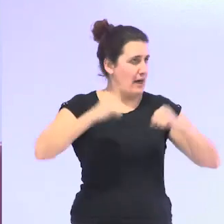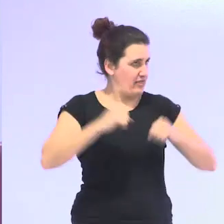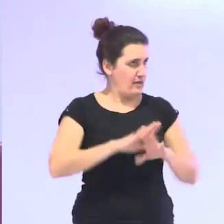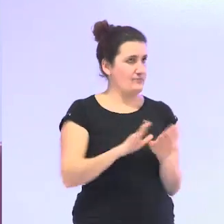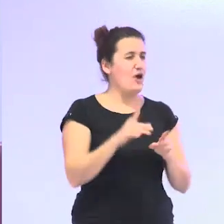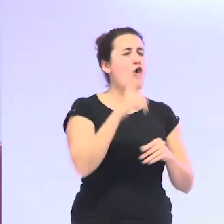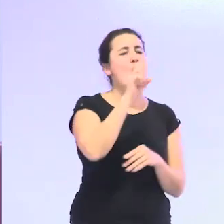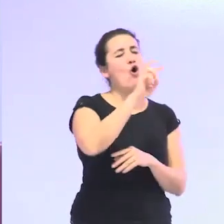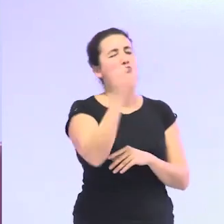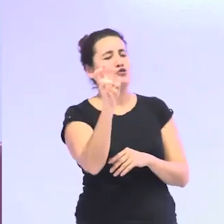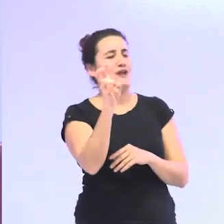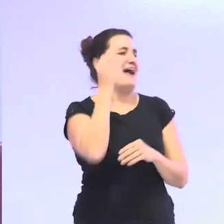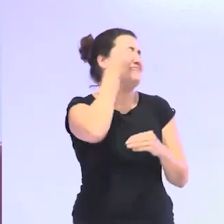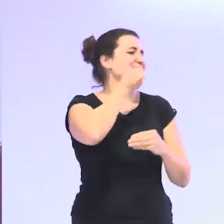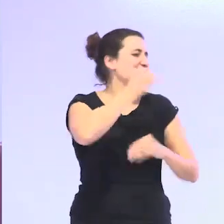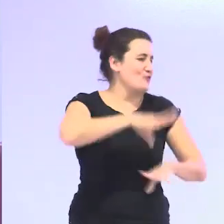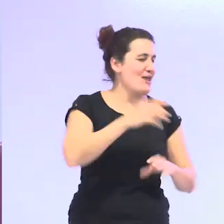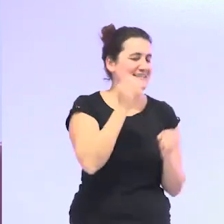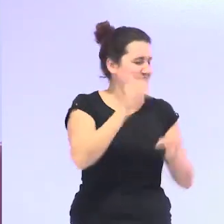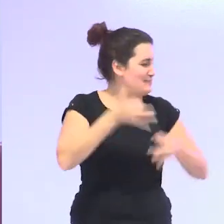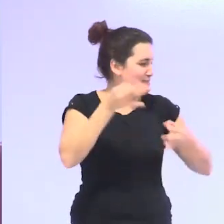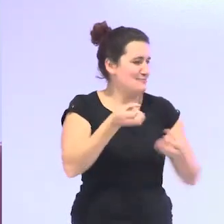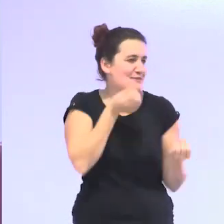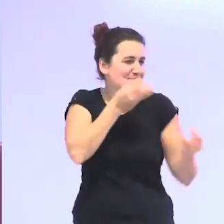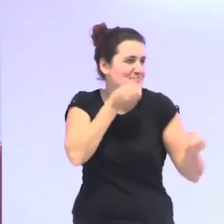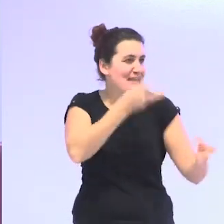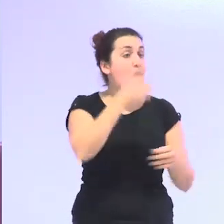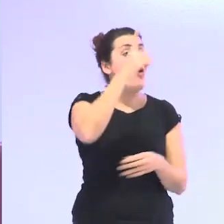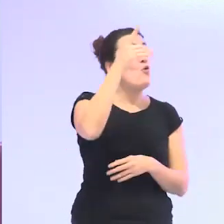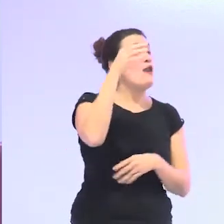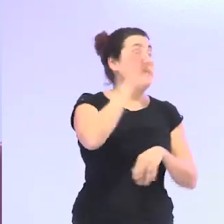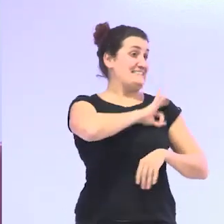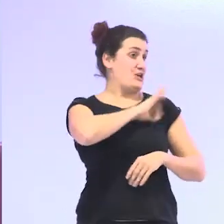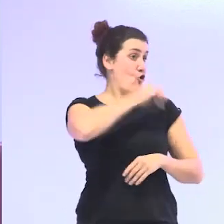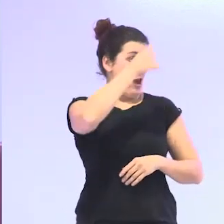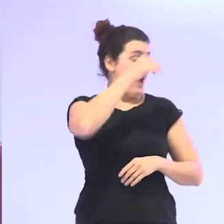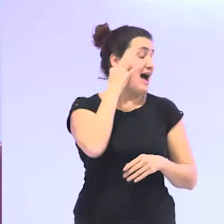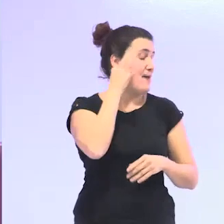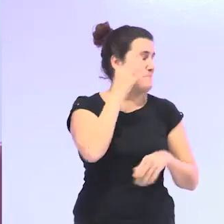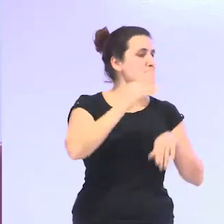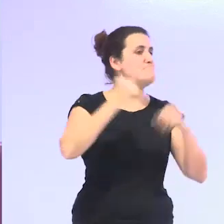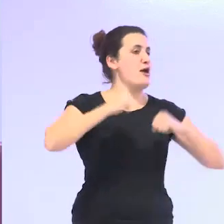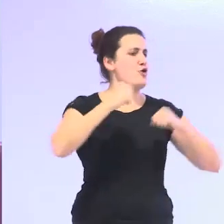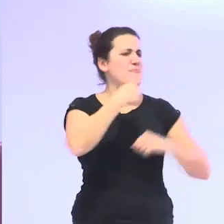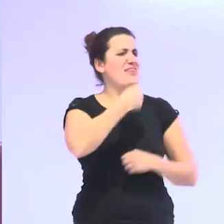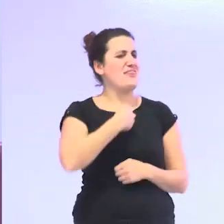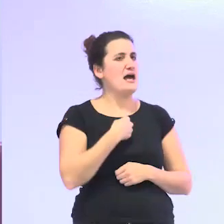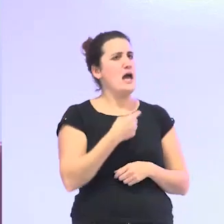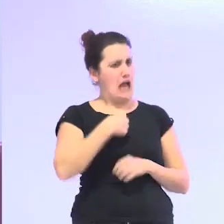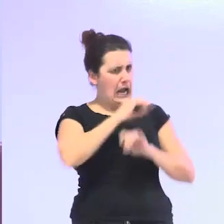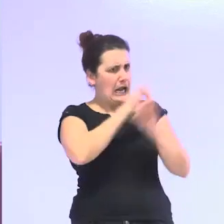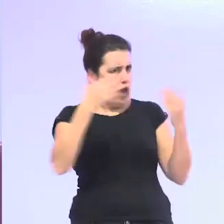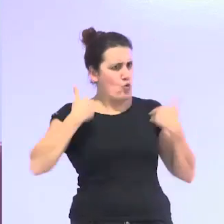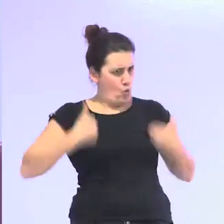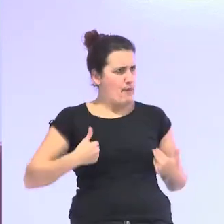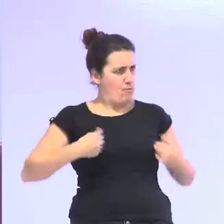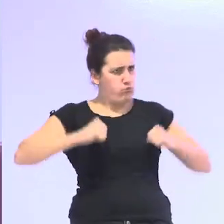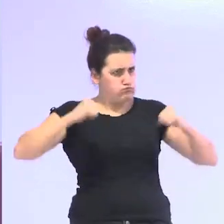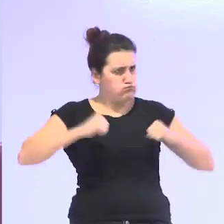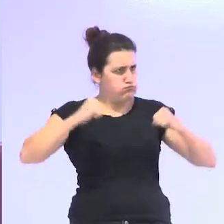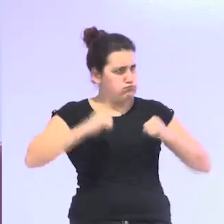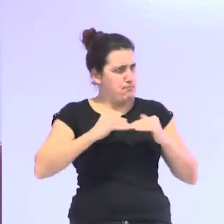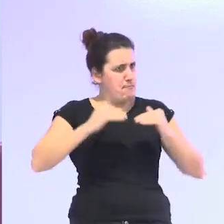una anécdota muy graciosa siempre lo cuento de una señora mayor que me decía claro que el cuerpo envejece y yo